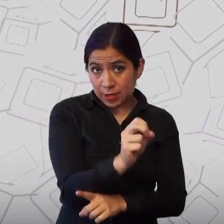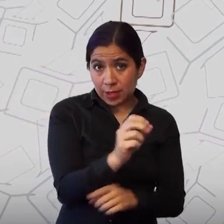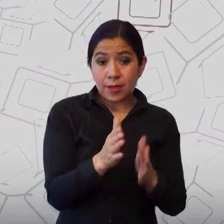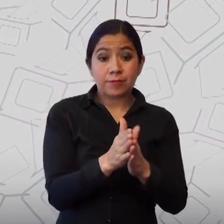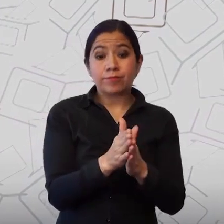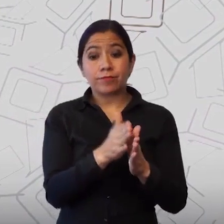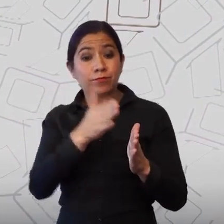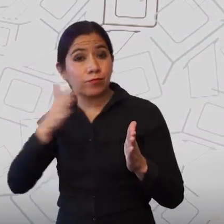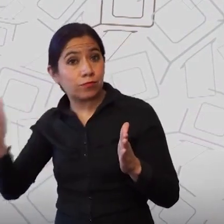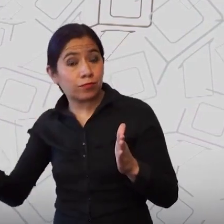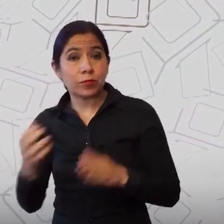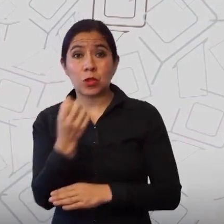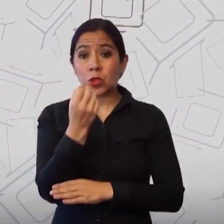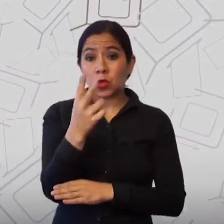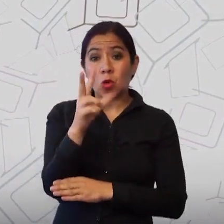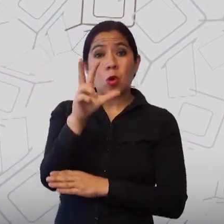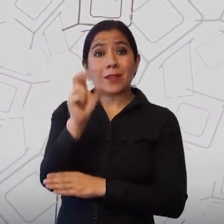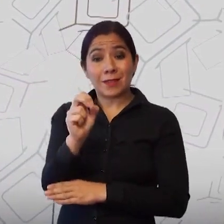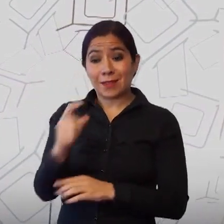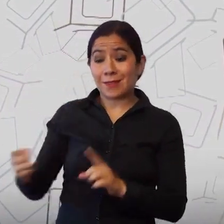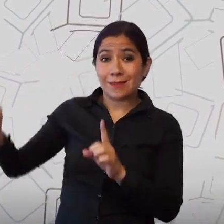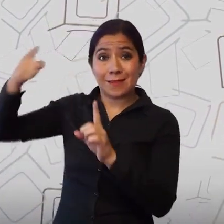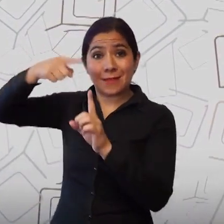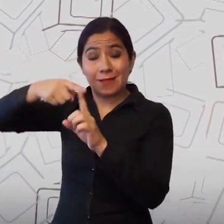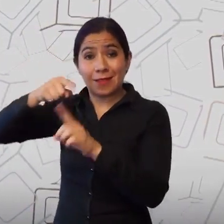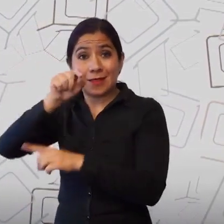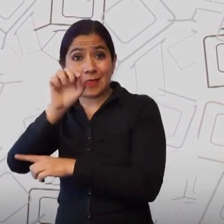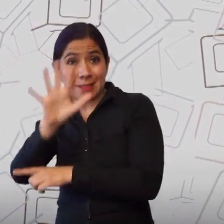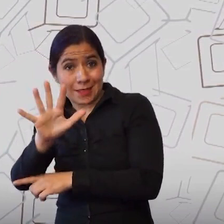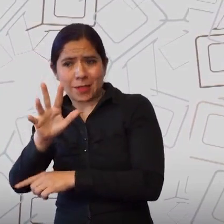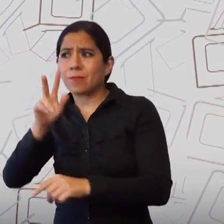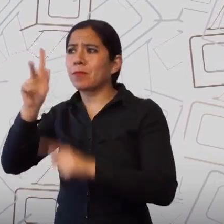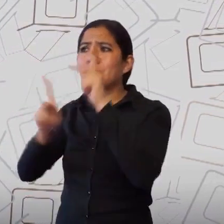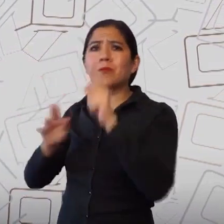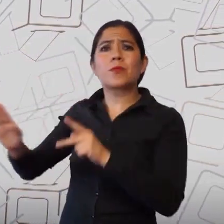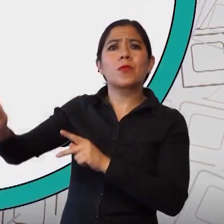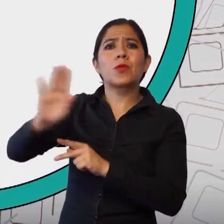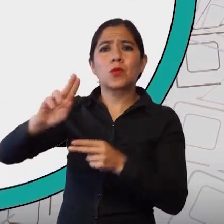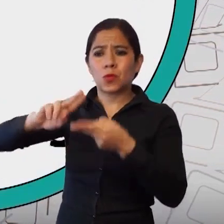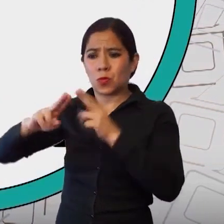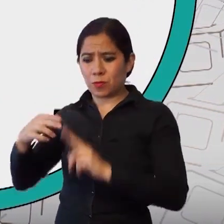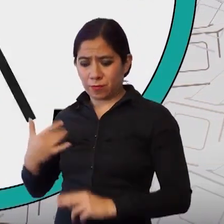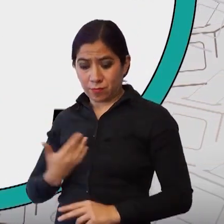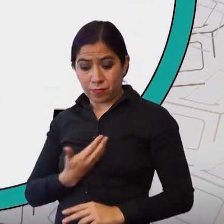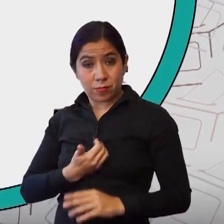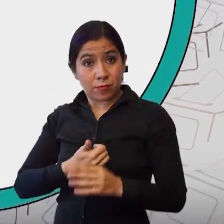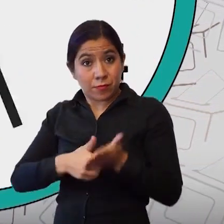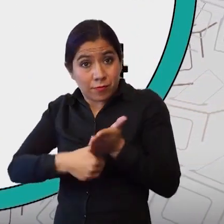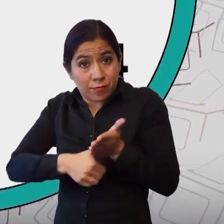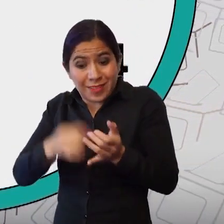y segunda etapa, personas cuyos números de cédula de identidad terminen de 5 a 9,